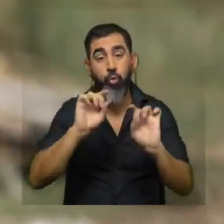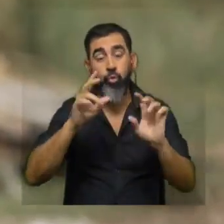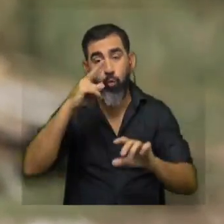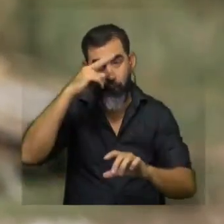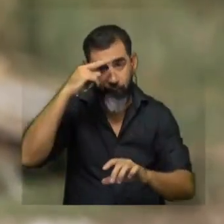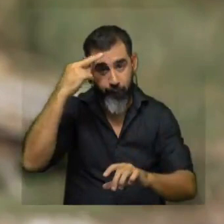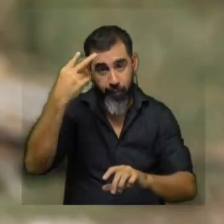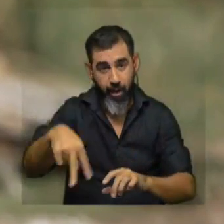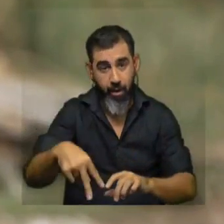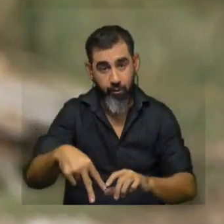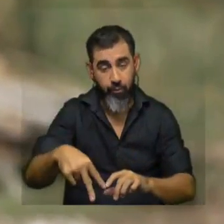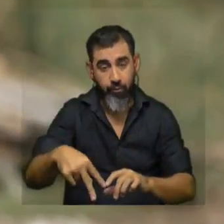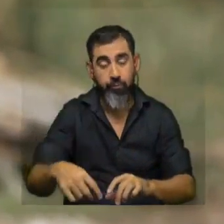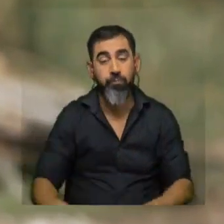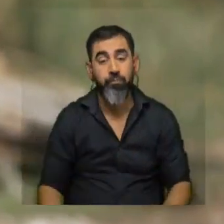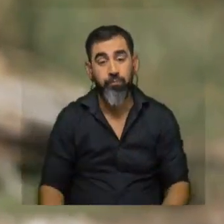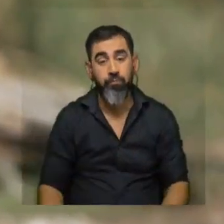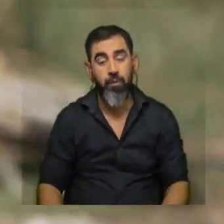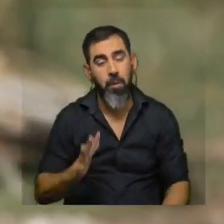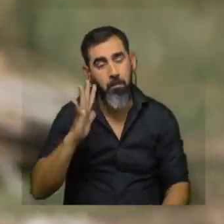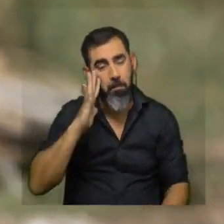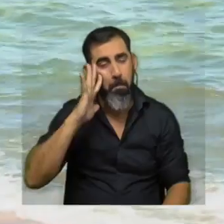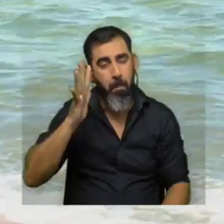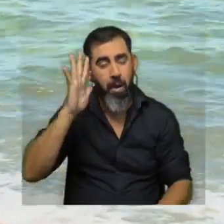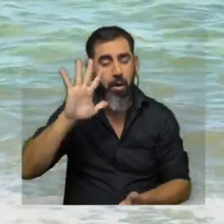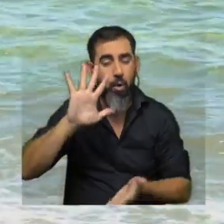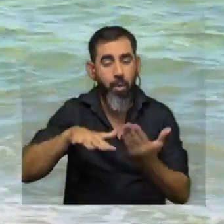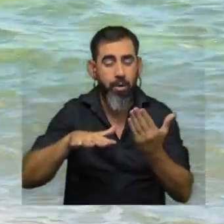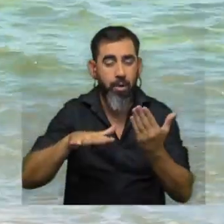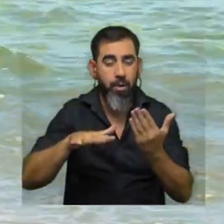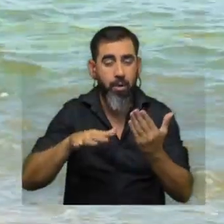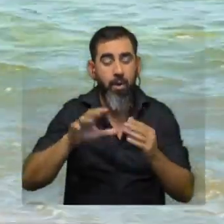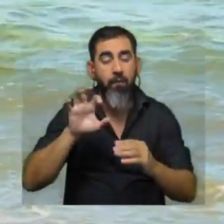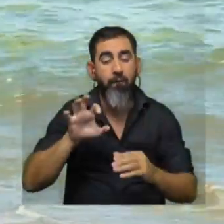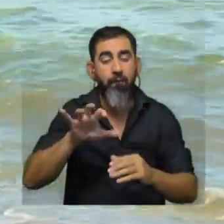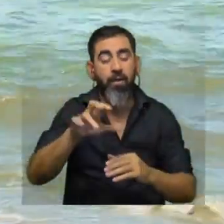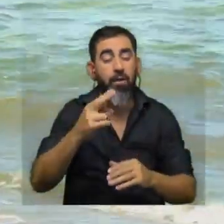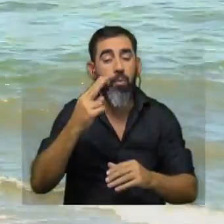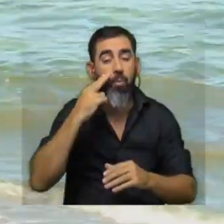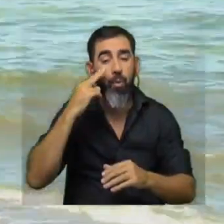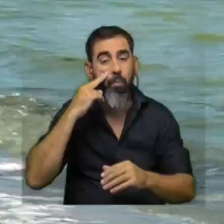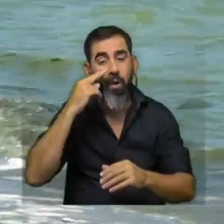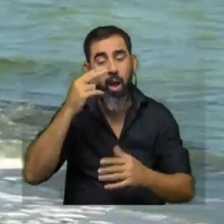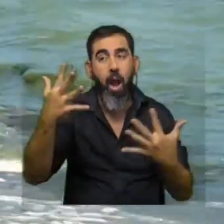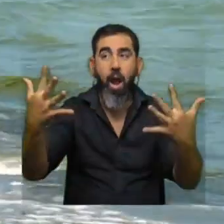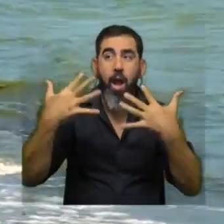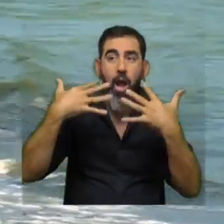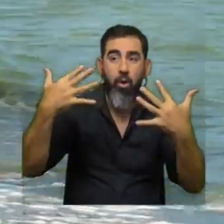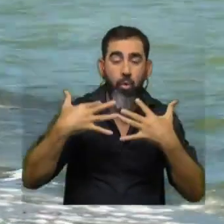verano, que es lo más esperado. Cualquiera pensaría que las cianobacterias es un fenómeno que llega cuando hace calor.